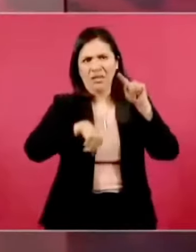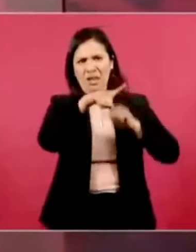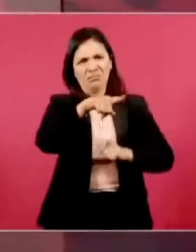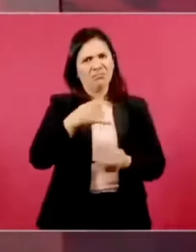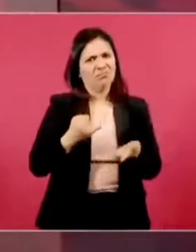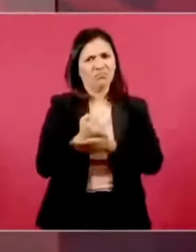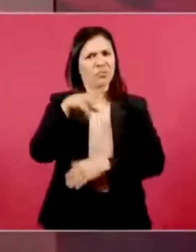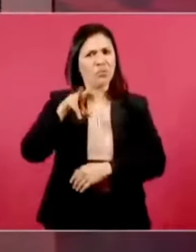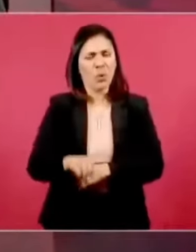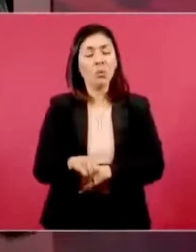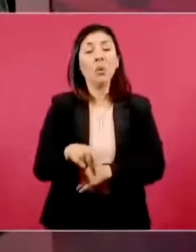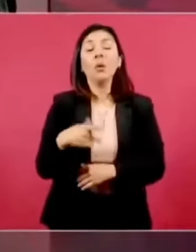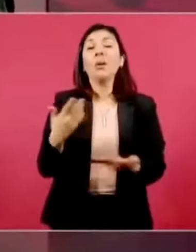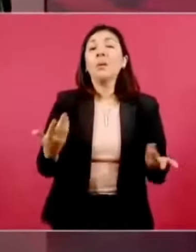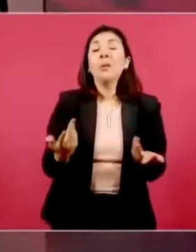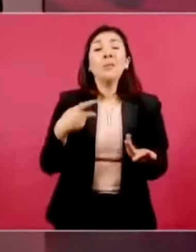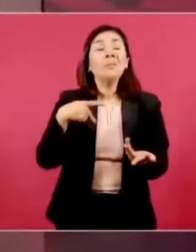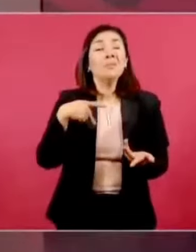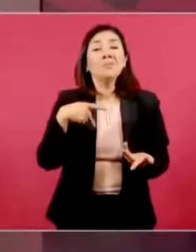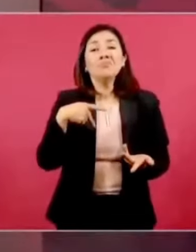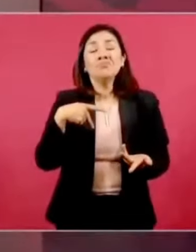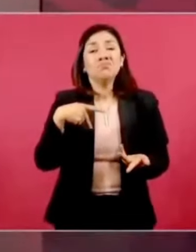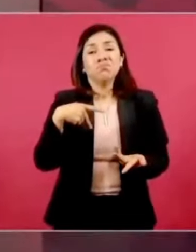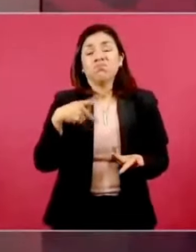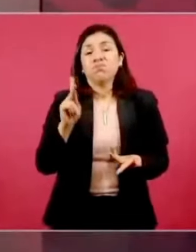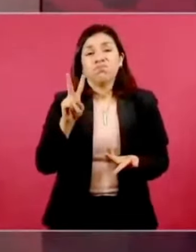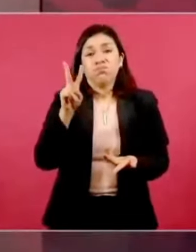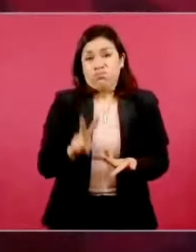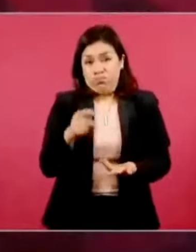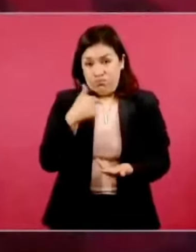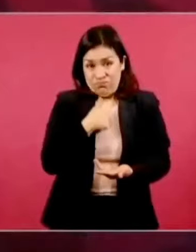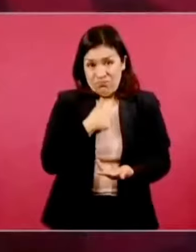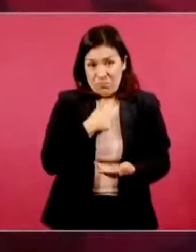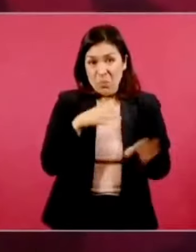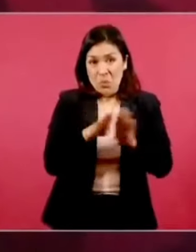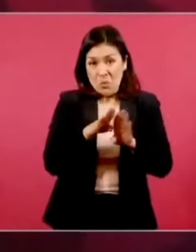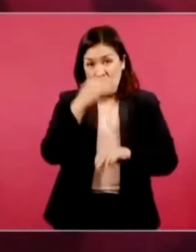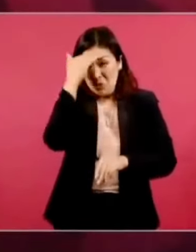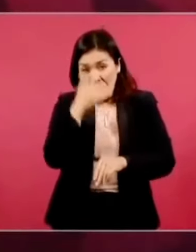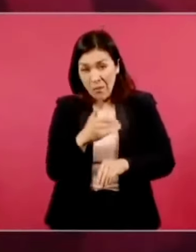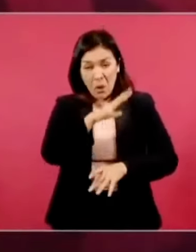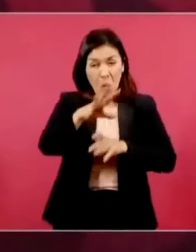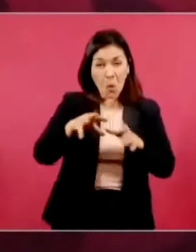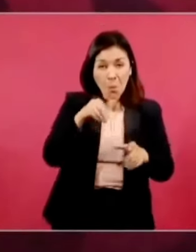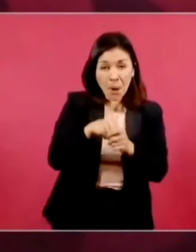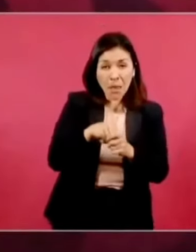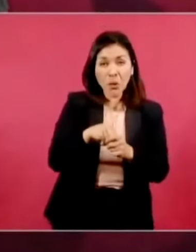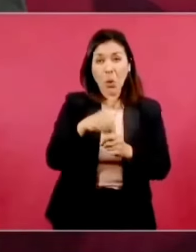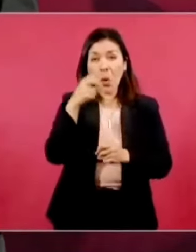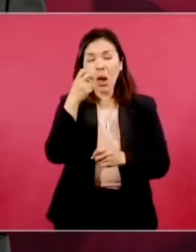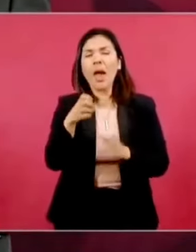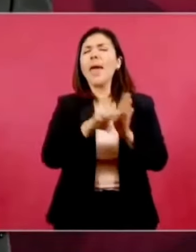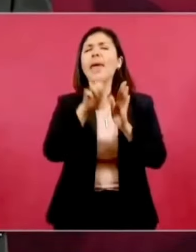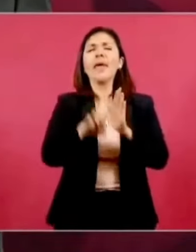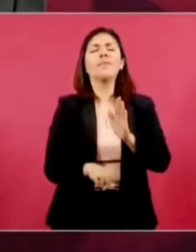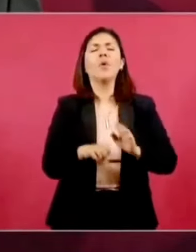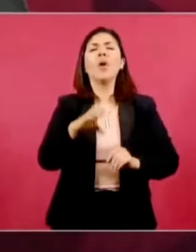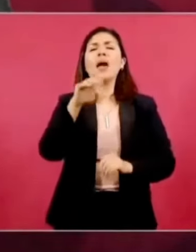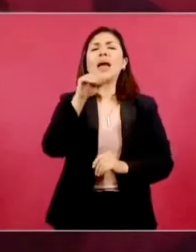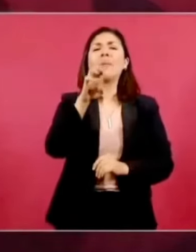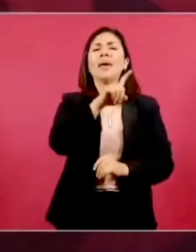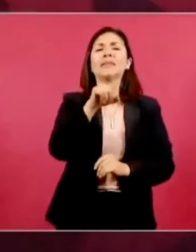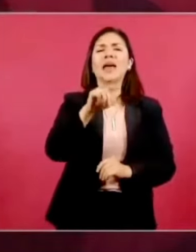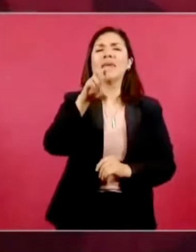Pero no tengo yo elementos a ver cómo está el caso de Cabeza de Vaca. No,